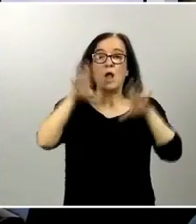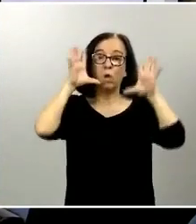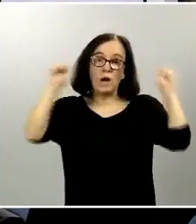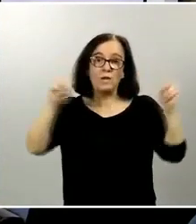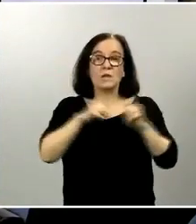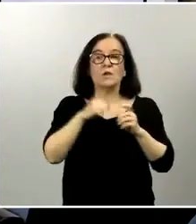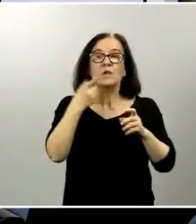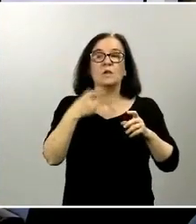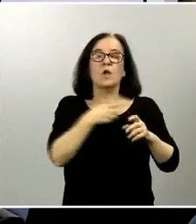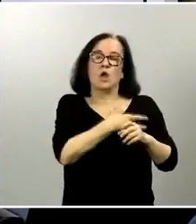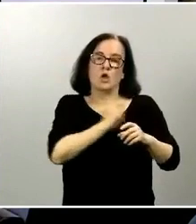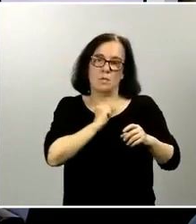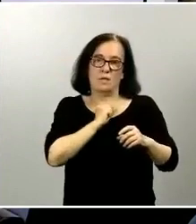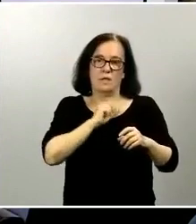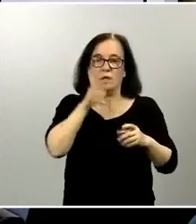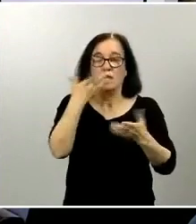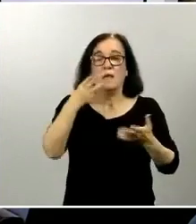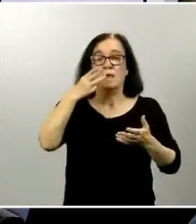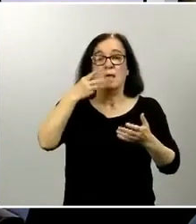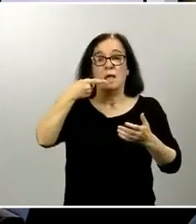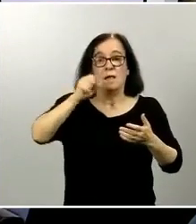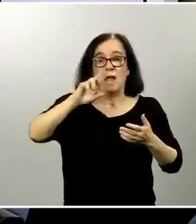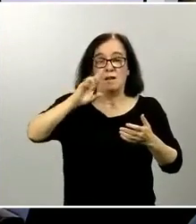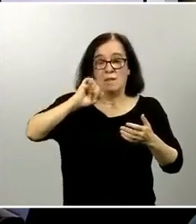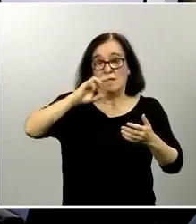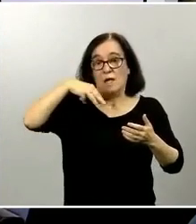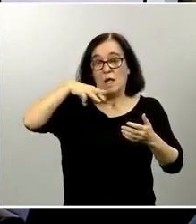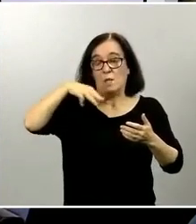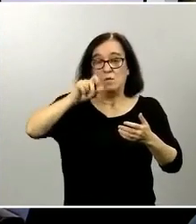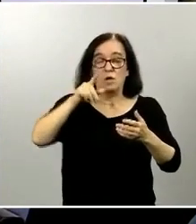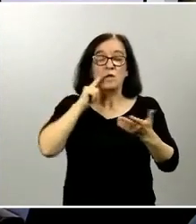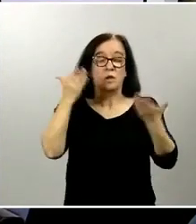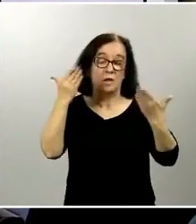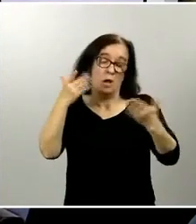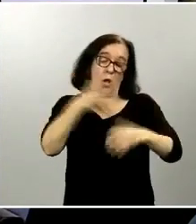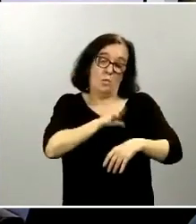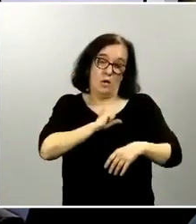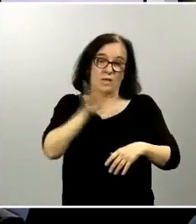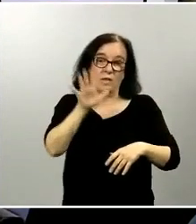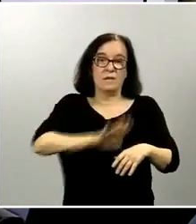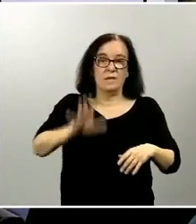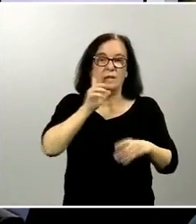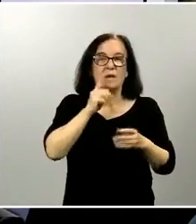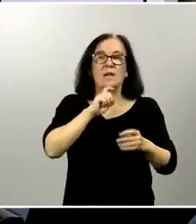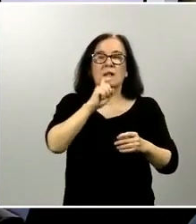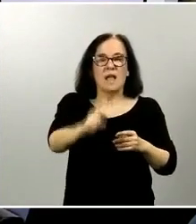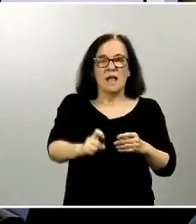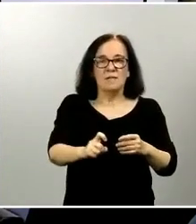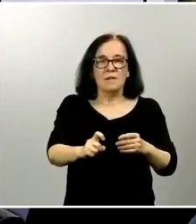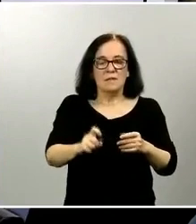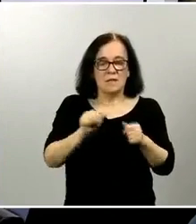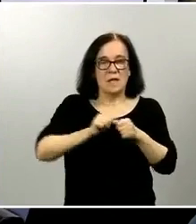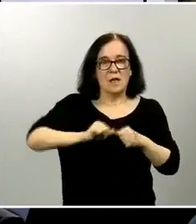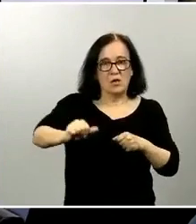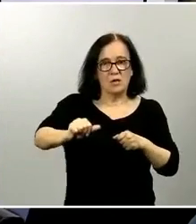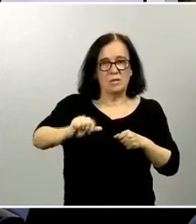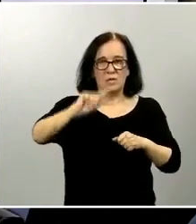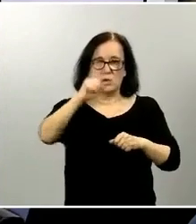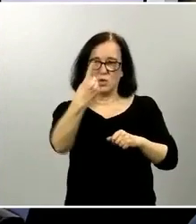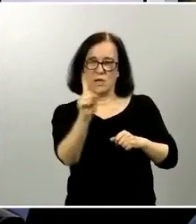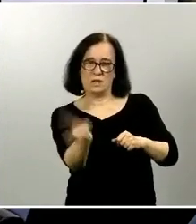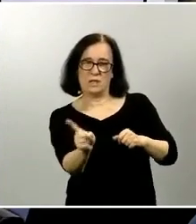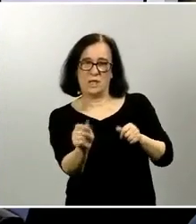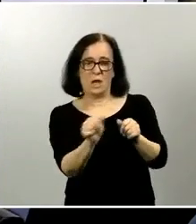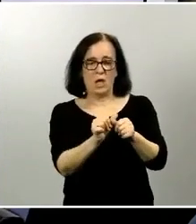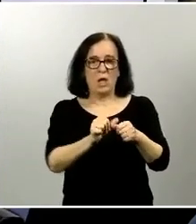comisario principal García Molina subdirector general de logística de la policía nacional les indicamos que a partir de la una y cuarto en adelante